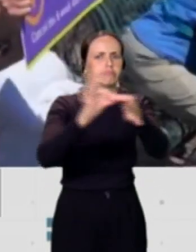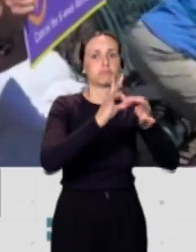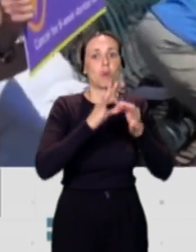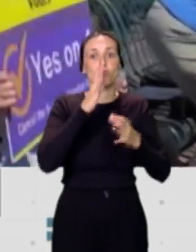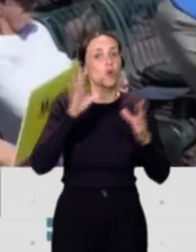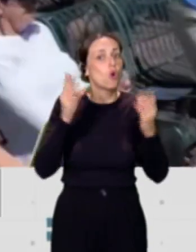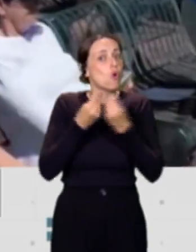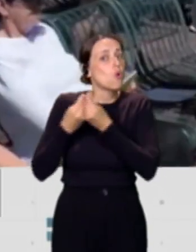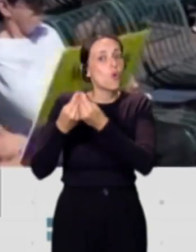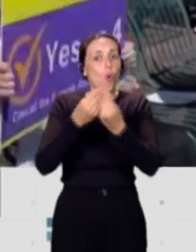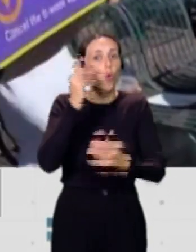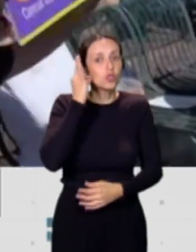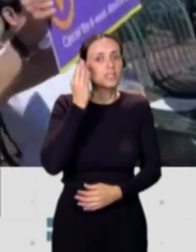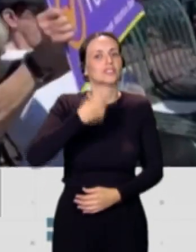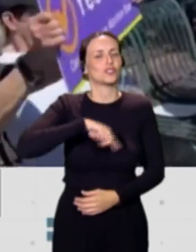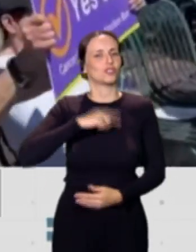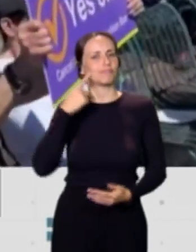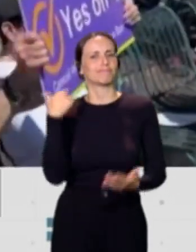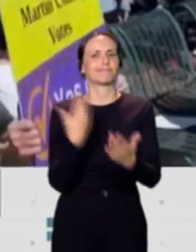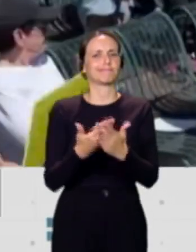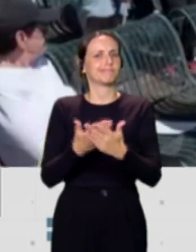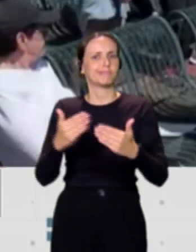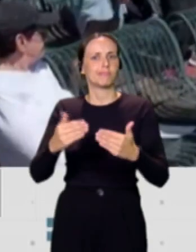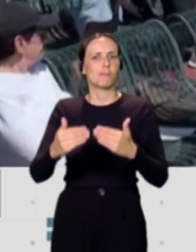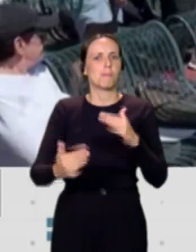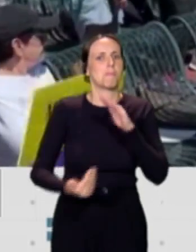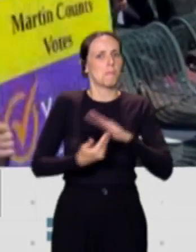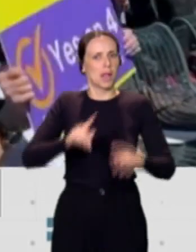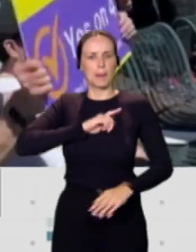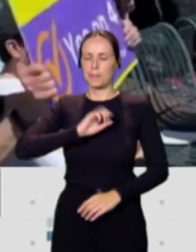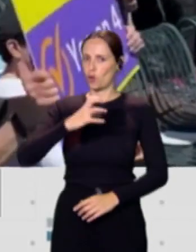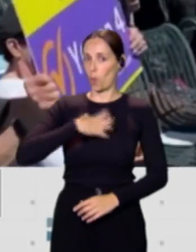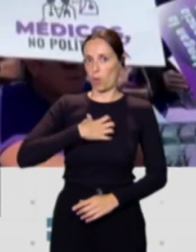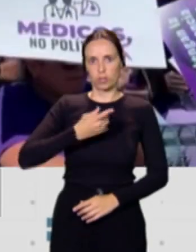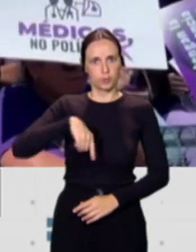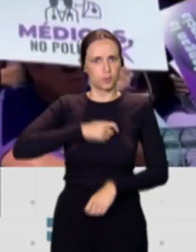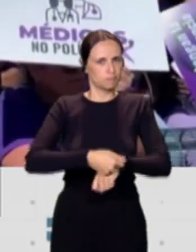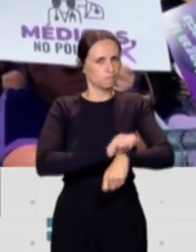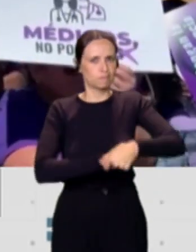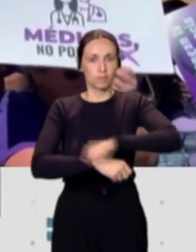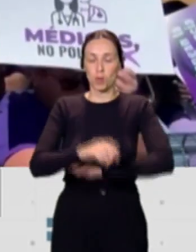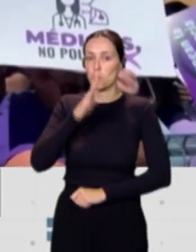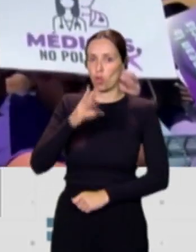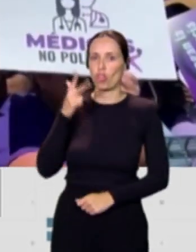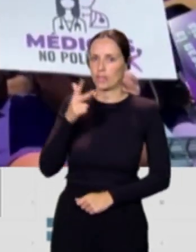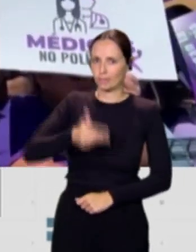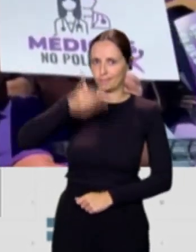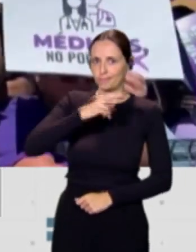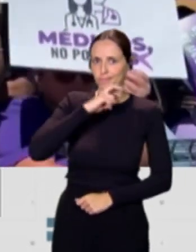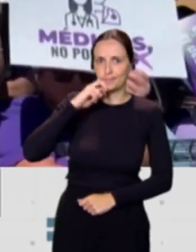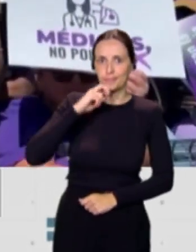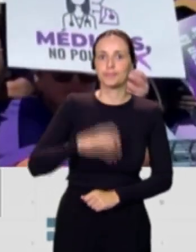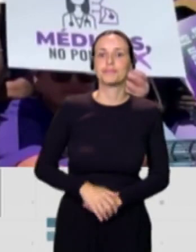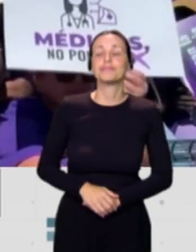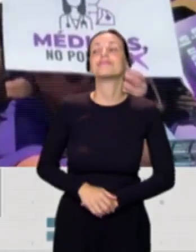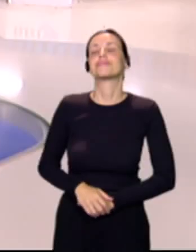juntas ya hemos demostrado que somos imparables y creo que se nos va la vida en ello porque nuestros derechos están en juego. Desde luego que sí, Kika